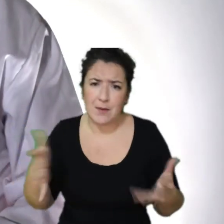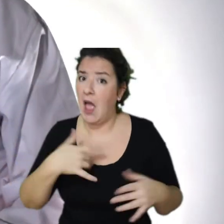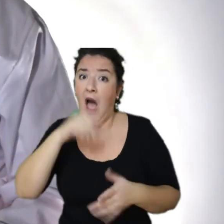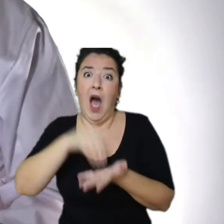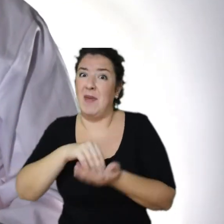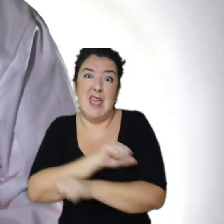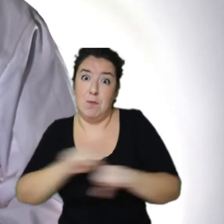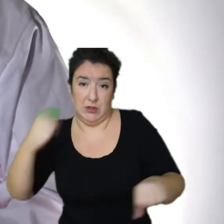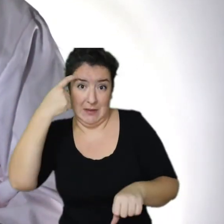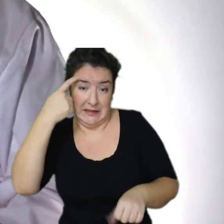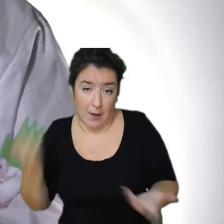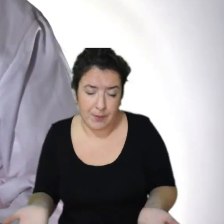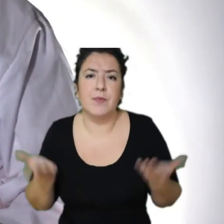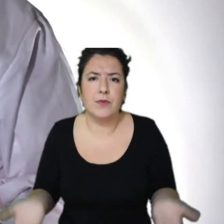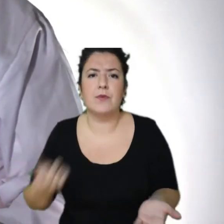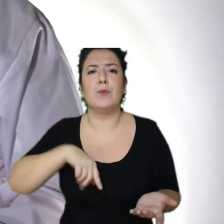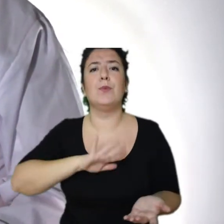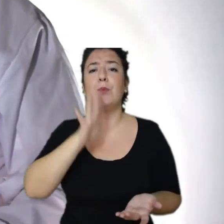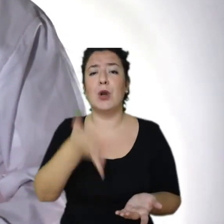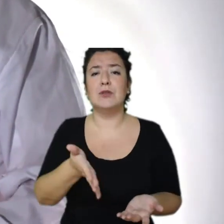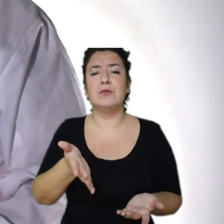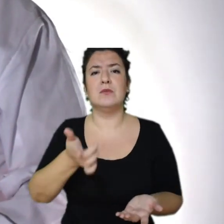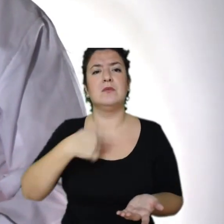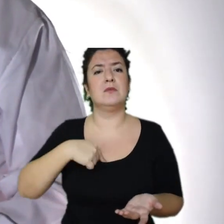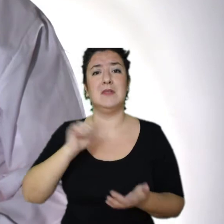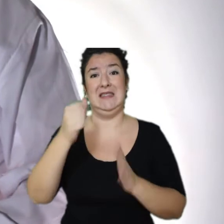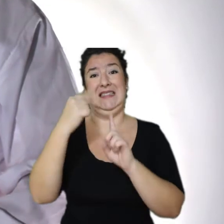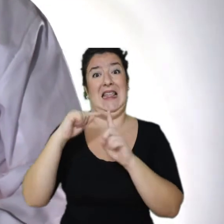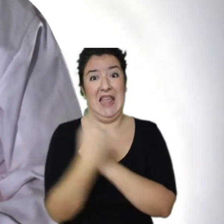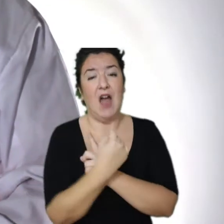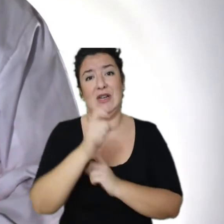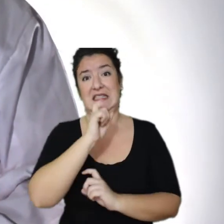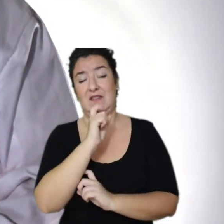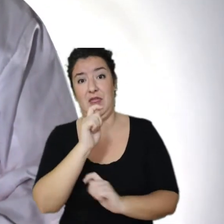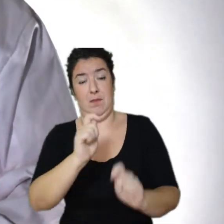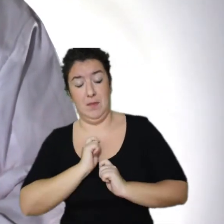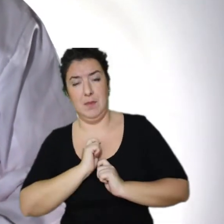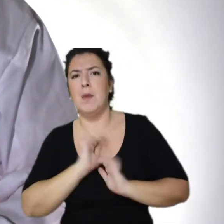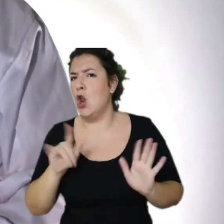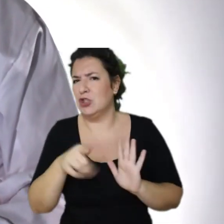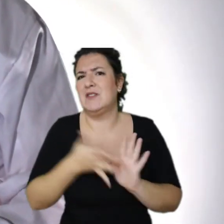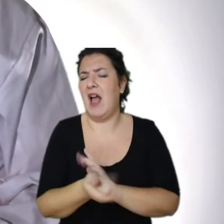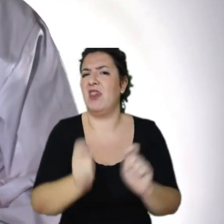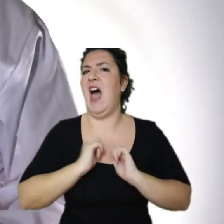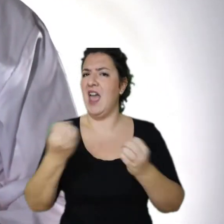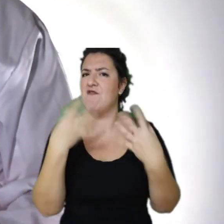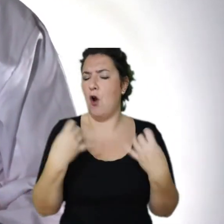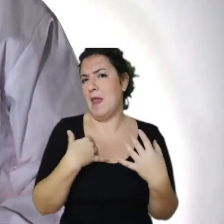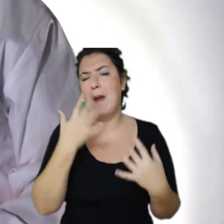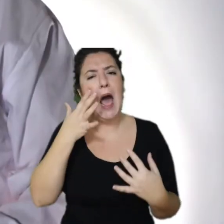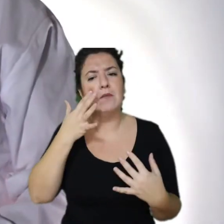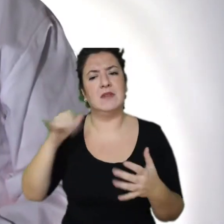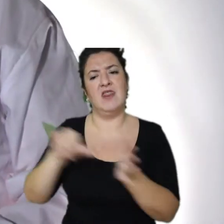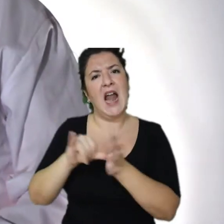esta es su principal limitación como indicador. De todas formas, es mejor que nada, y nos aproxima a realidad.